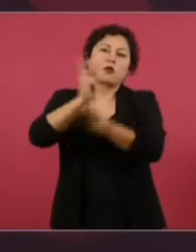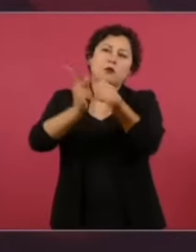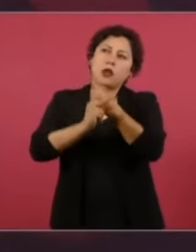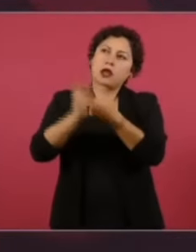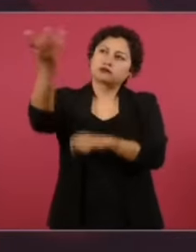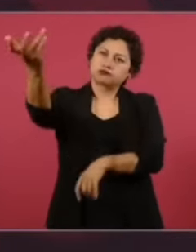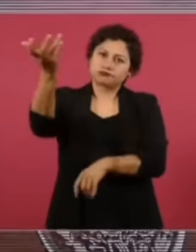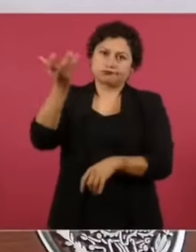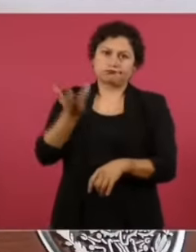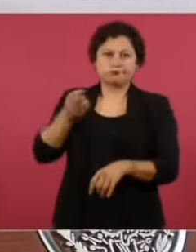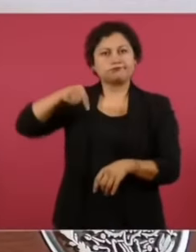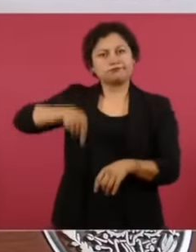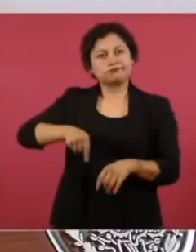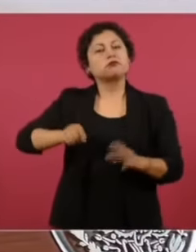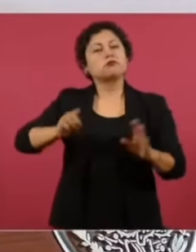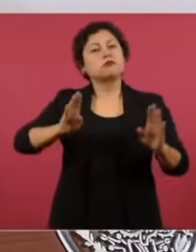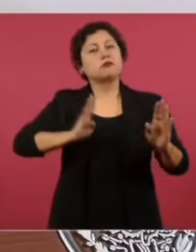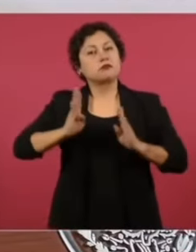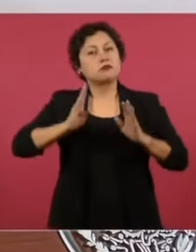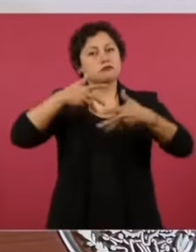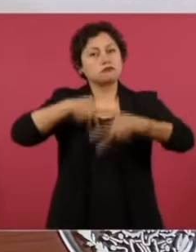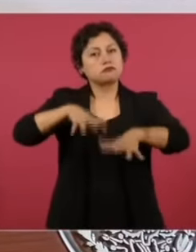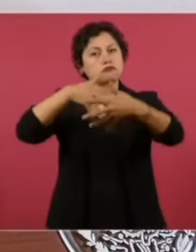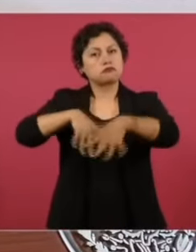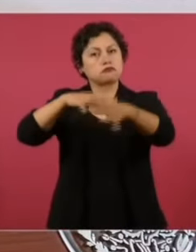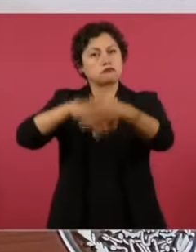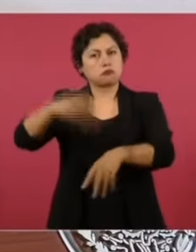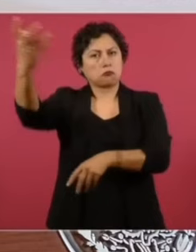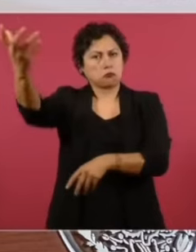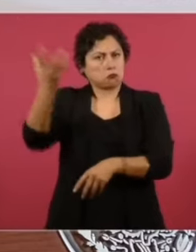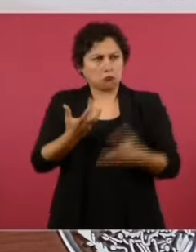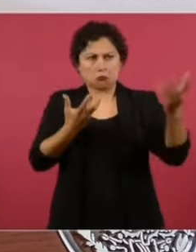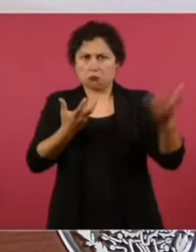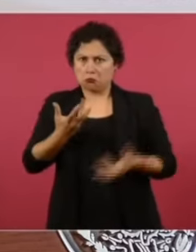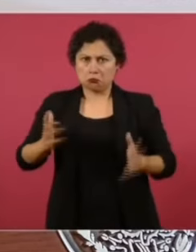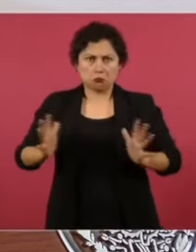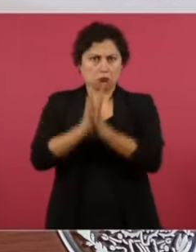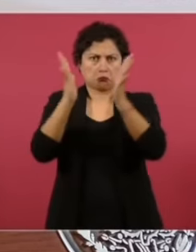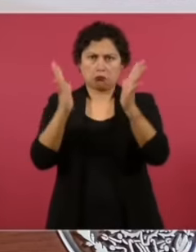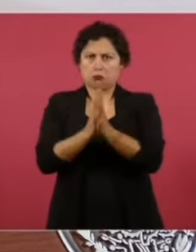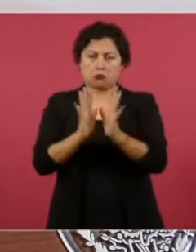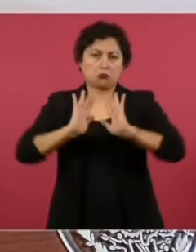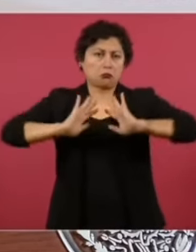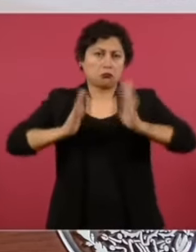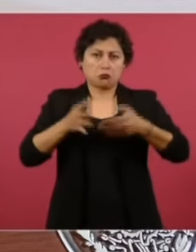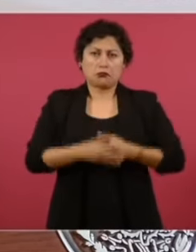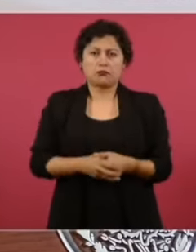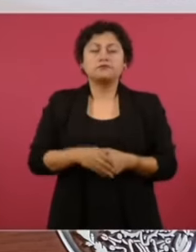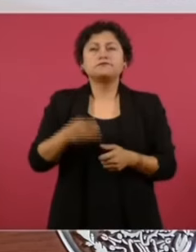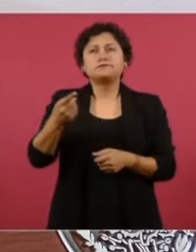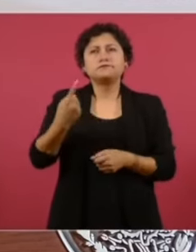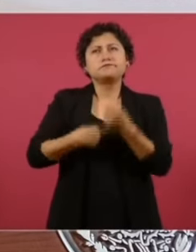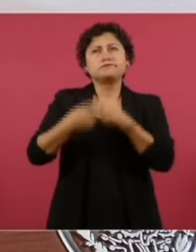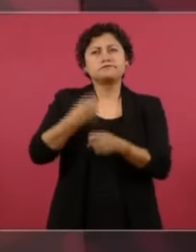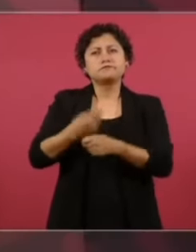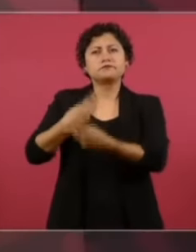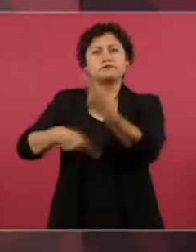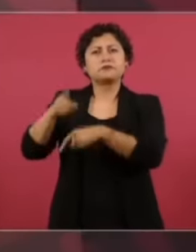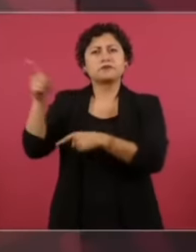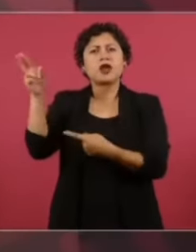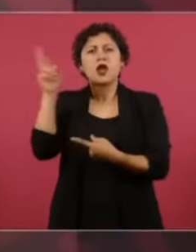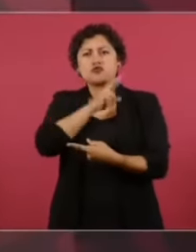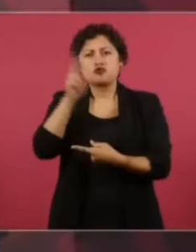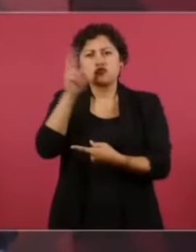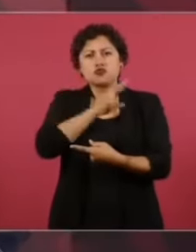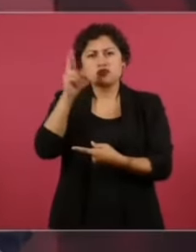participen en el desfile. Y vinieron de Rusia y nos